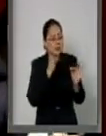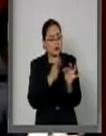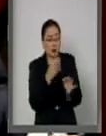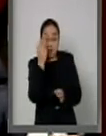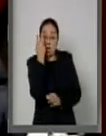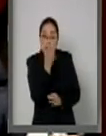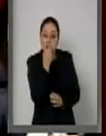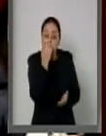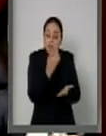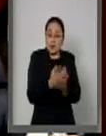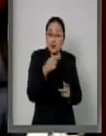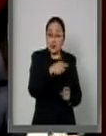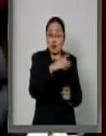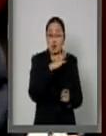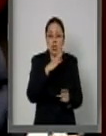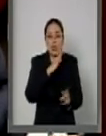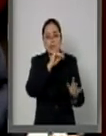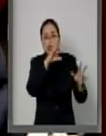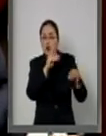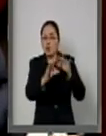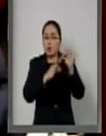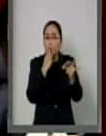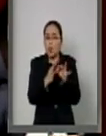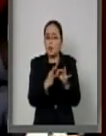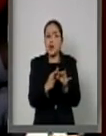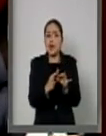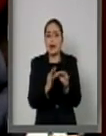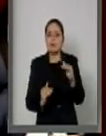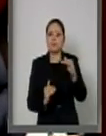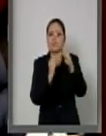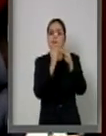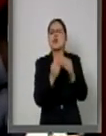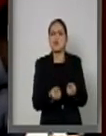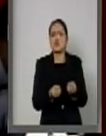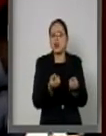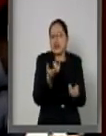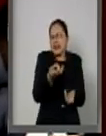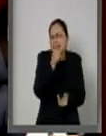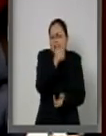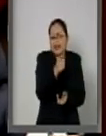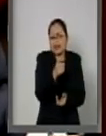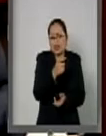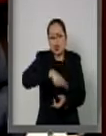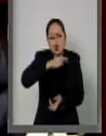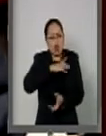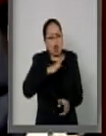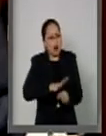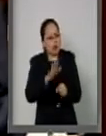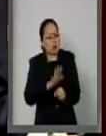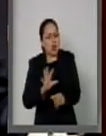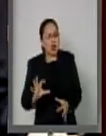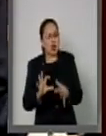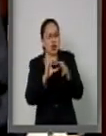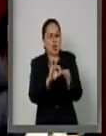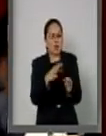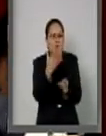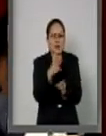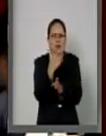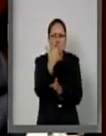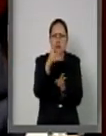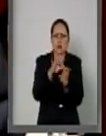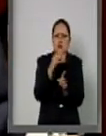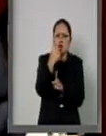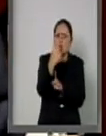en el proceso de ajuste si se cumple o no. Y el parámetro implicaba que estábamos cubiertos si el sismo era de más de 8